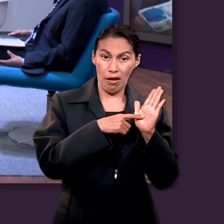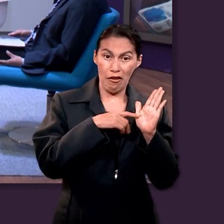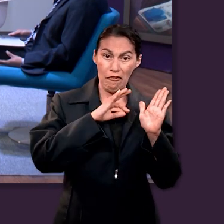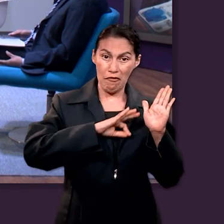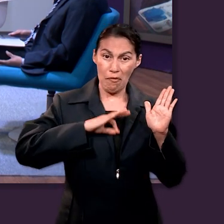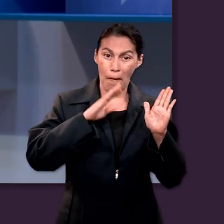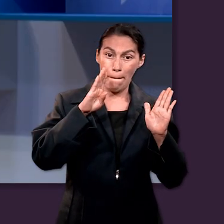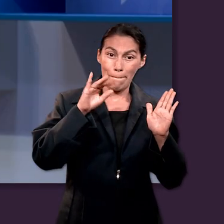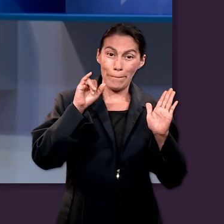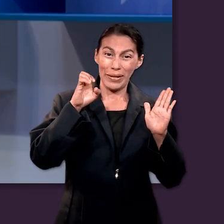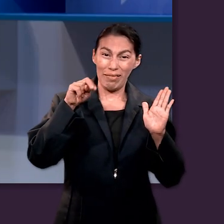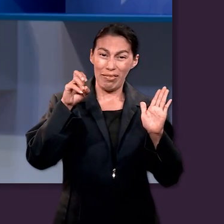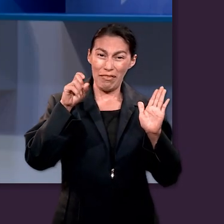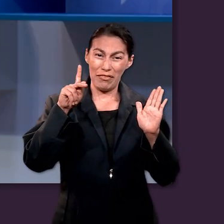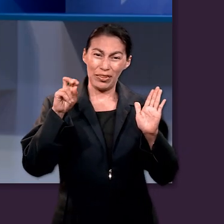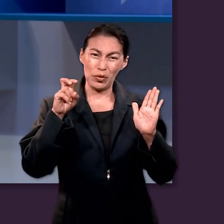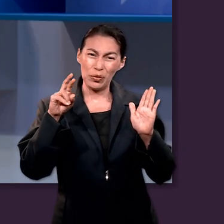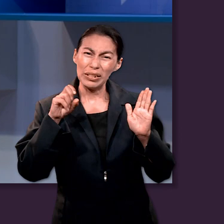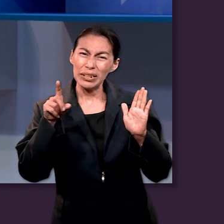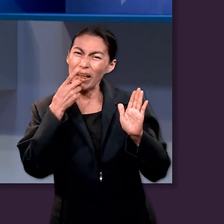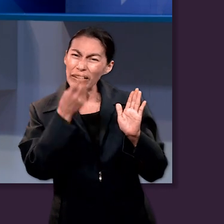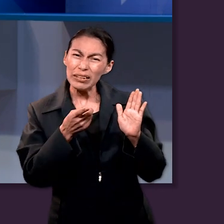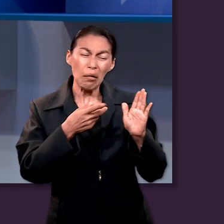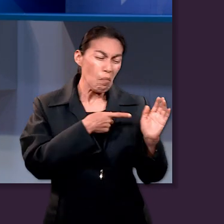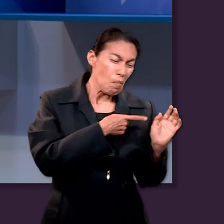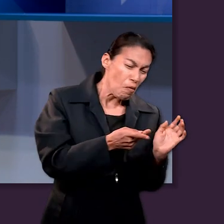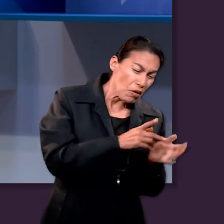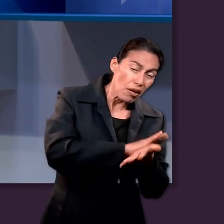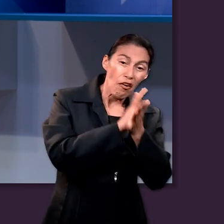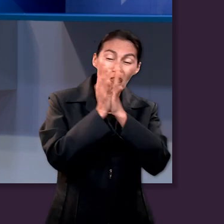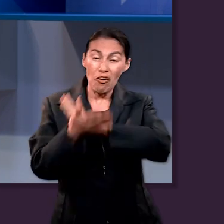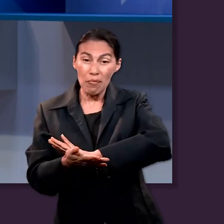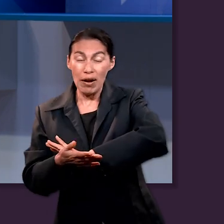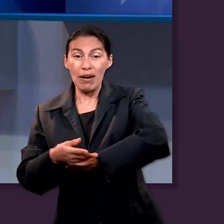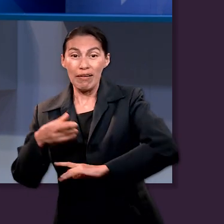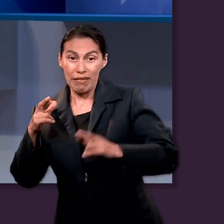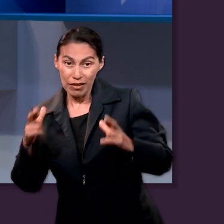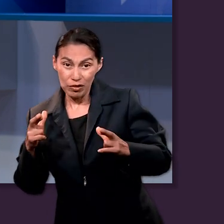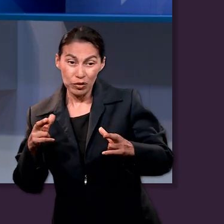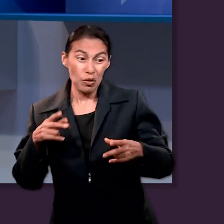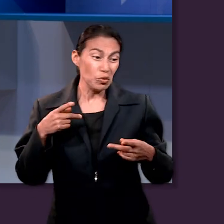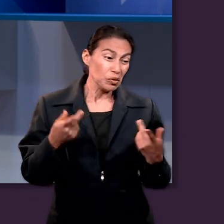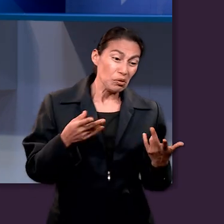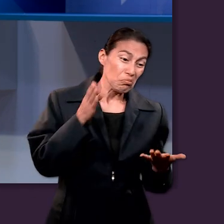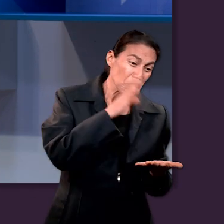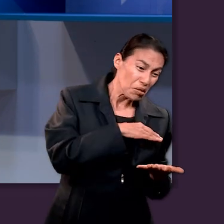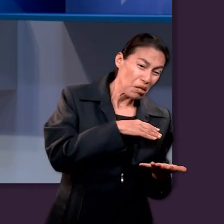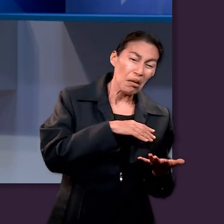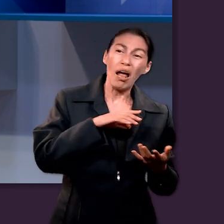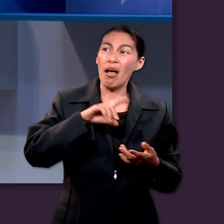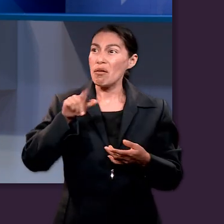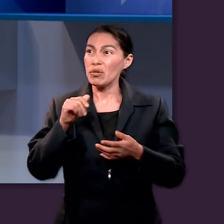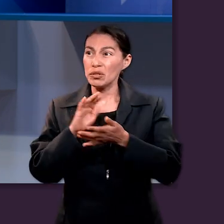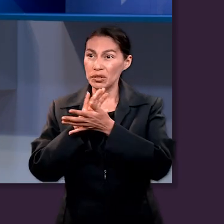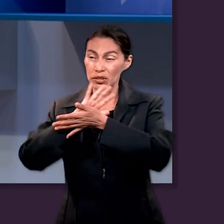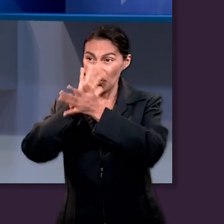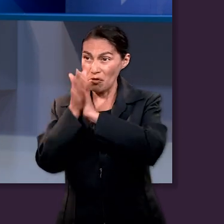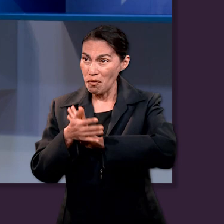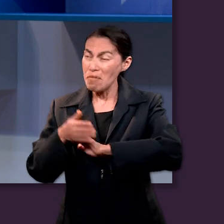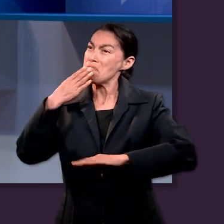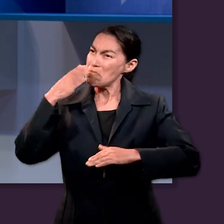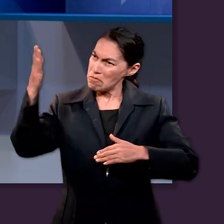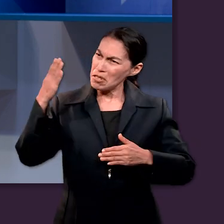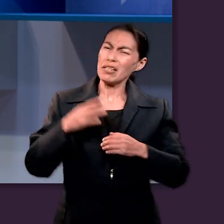Bienaventuranzas, ¿no? Que los pobres serán los ricos, que los perseguidos serán los victoriosos. Y ahora los